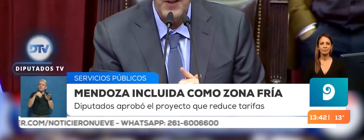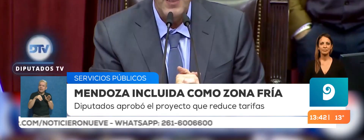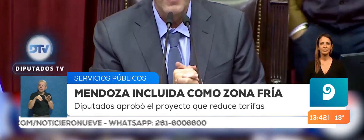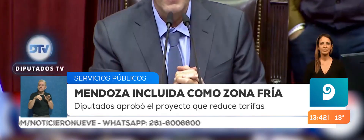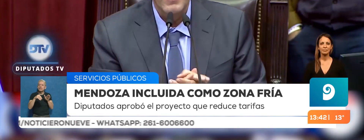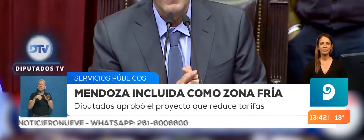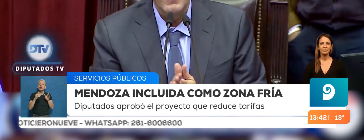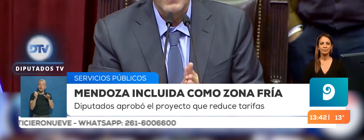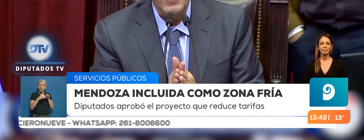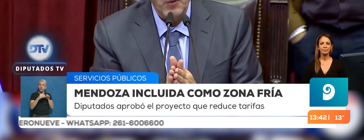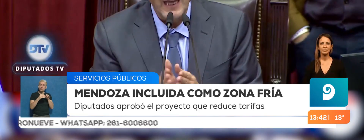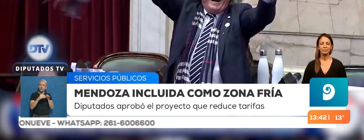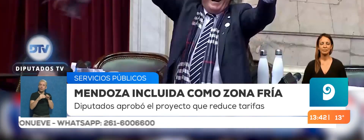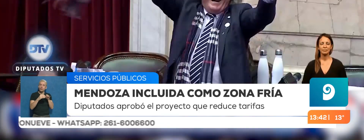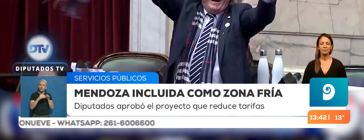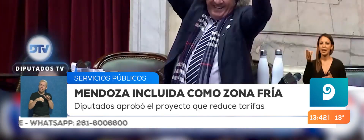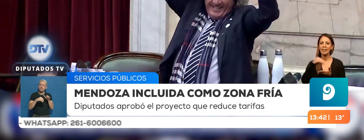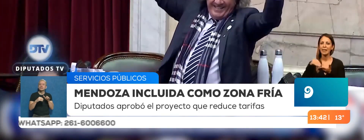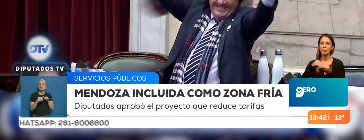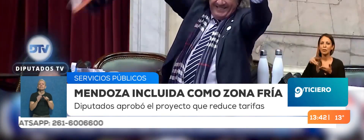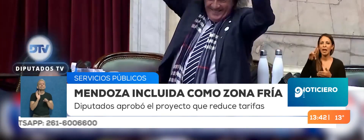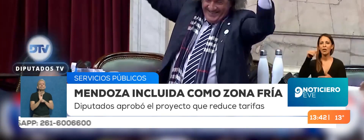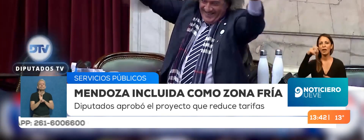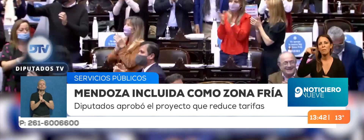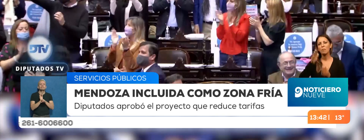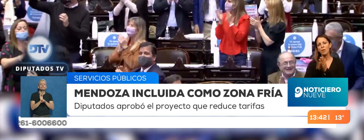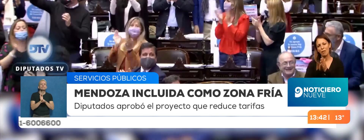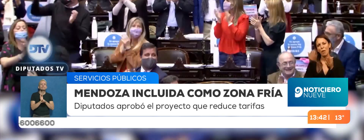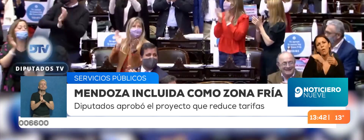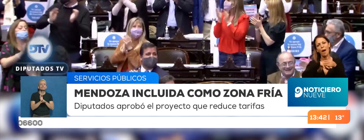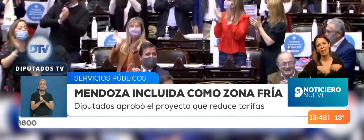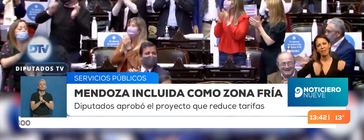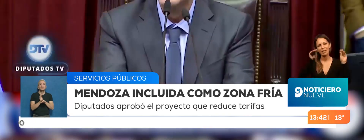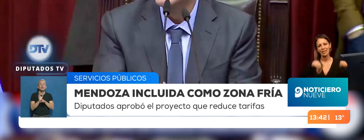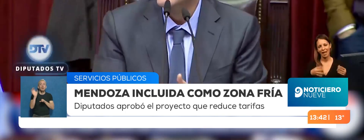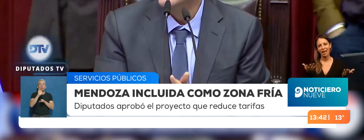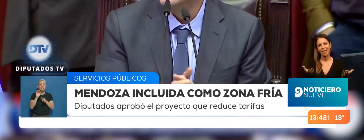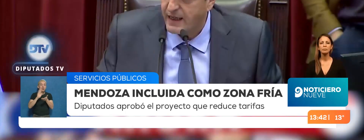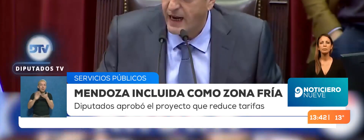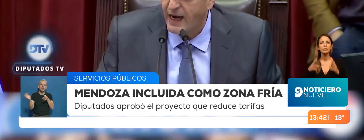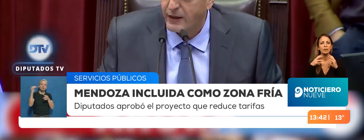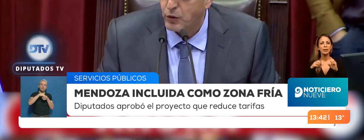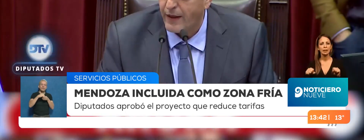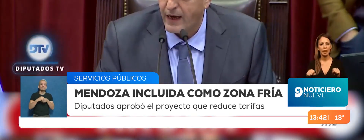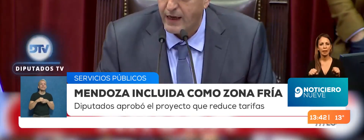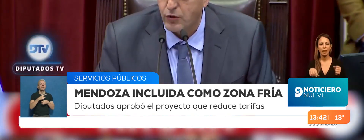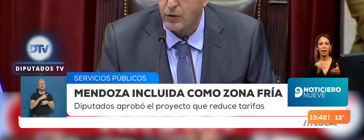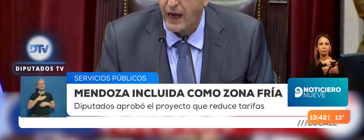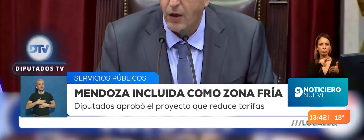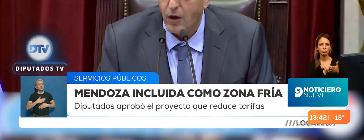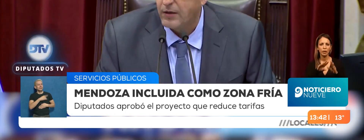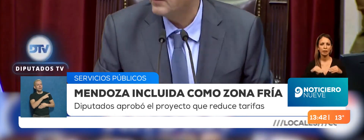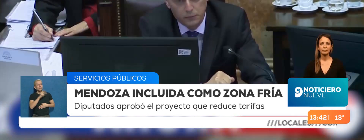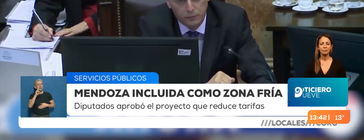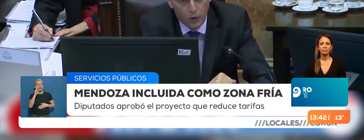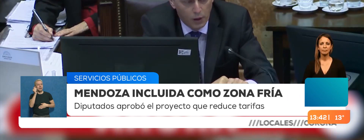este fondo, con lo cual le permite en definitiva tener acceso a otras provincias. La alegría allí de José Luis Ramón porque fue